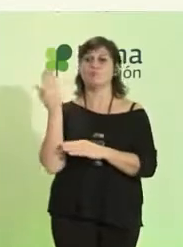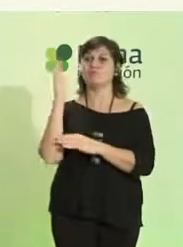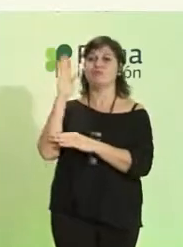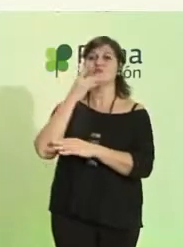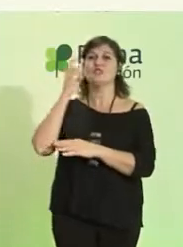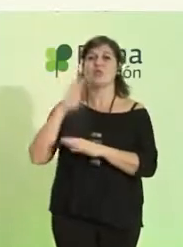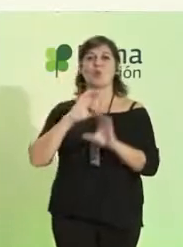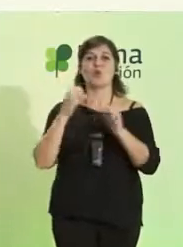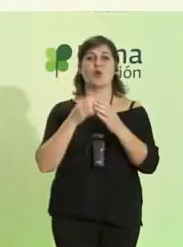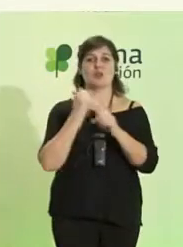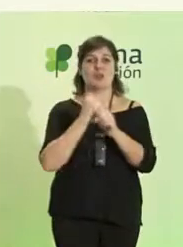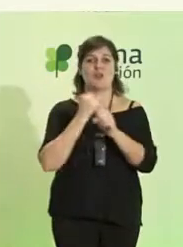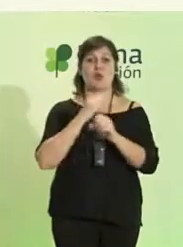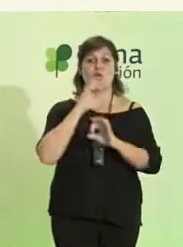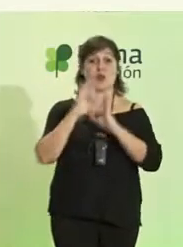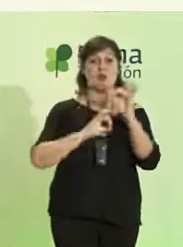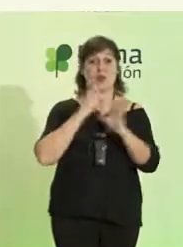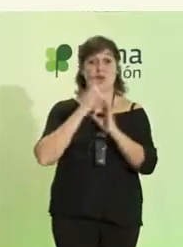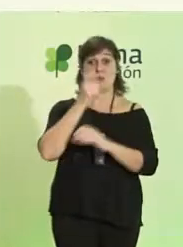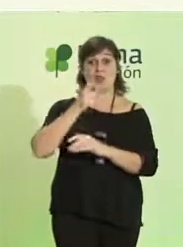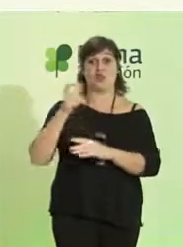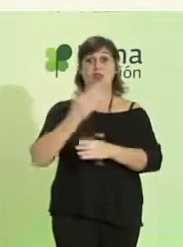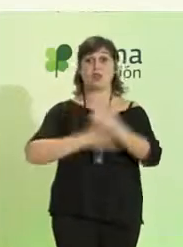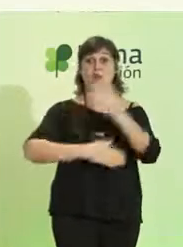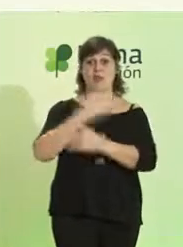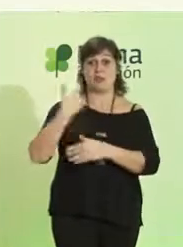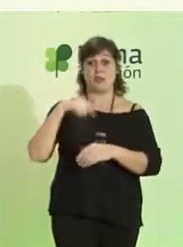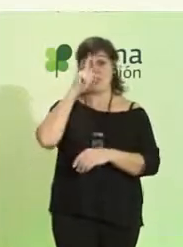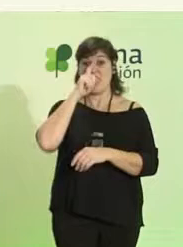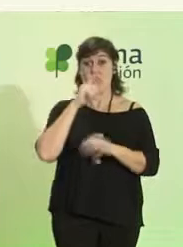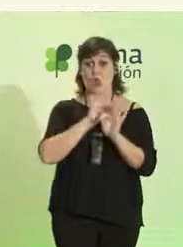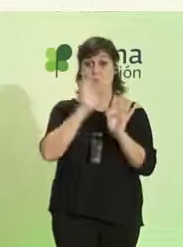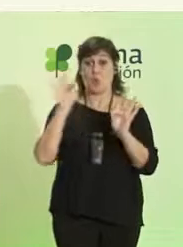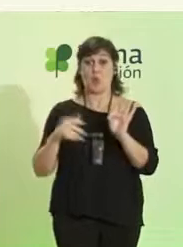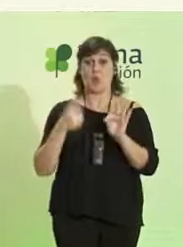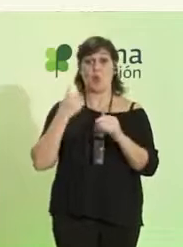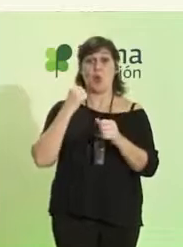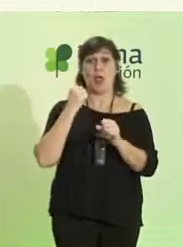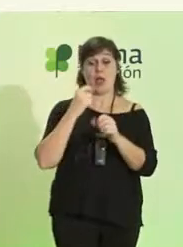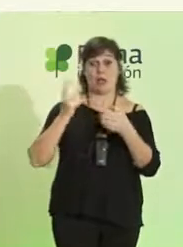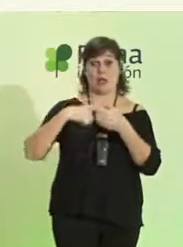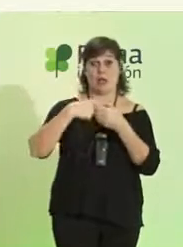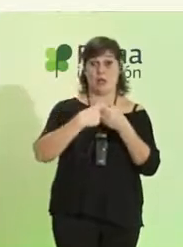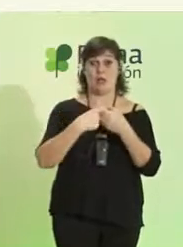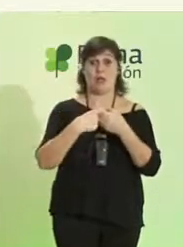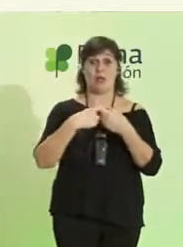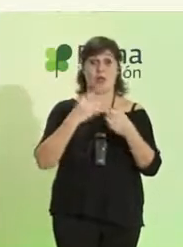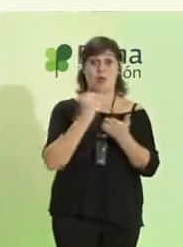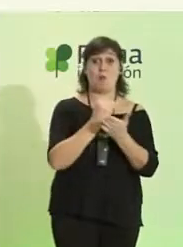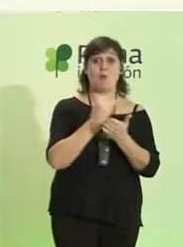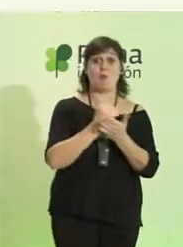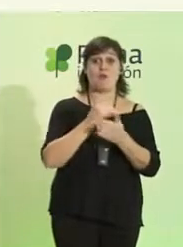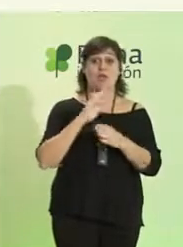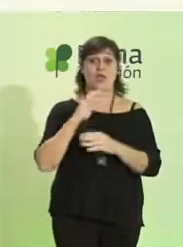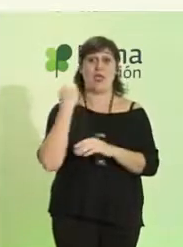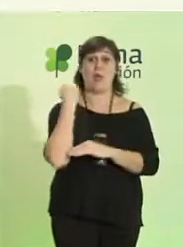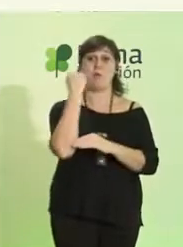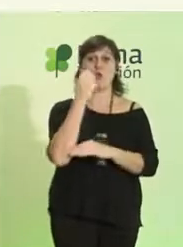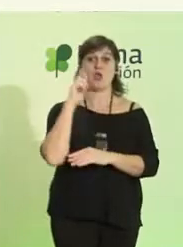trabajo liderado por organizaciones y personas con discapacidad que a lo largo de este año han participado en el pilotaje de apoyos autodirigidos.